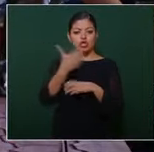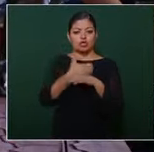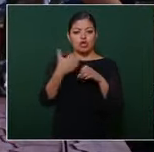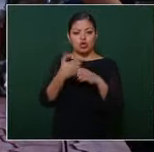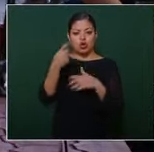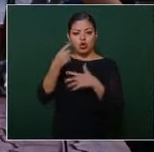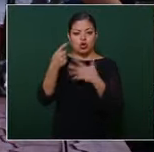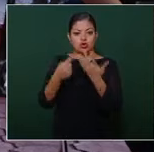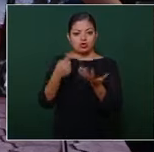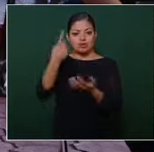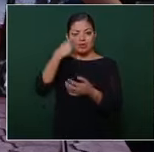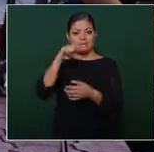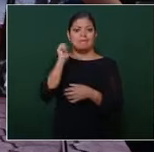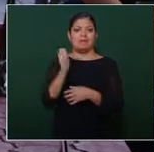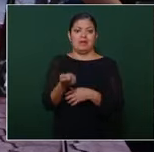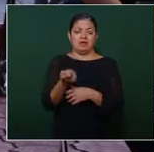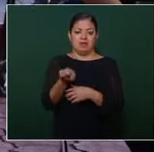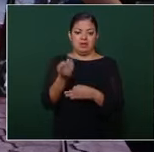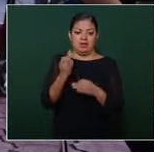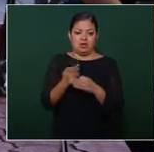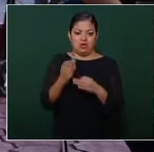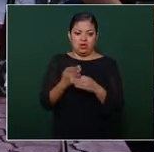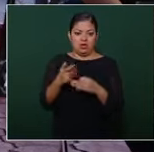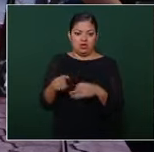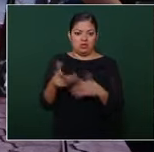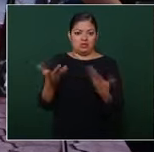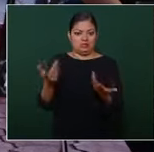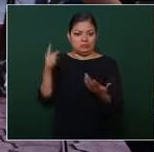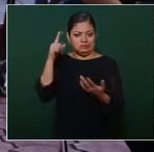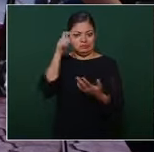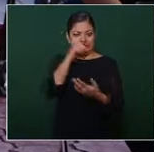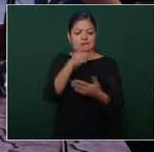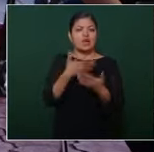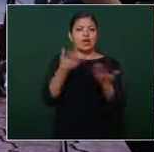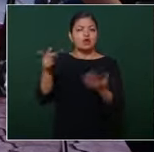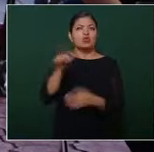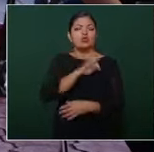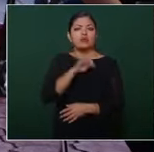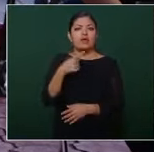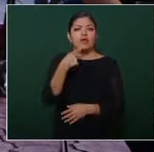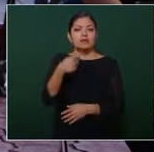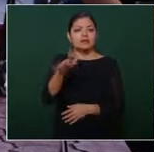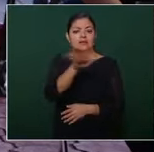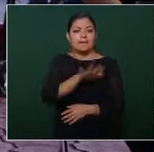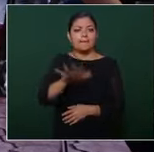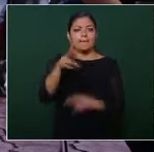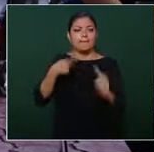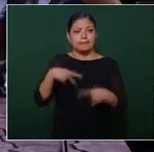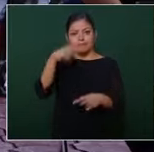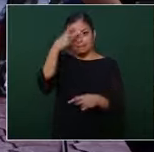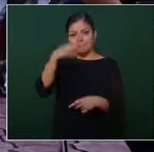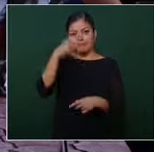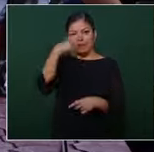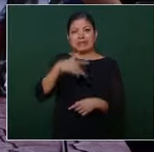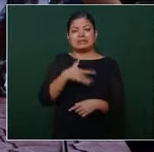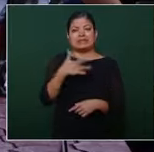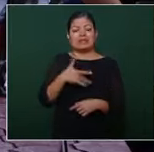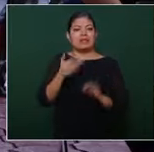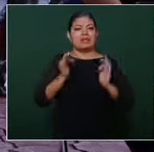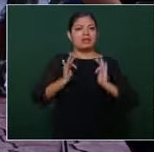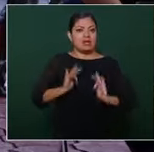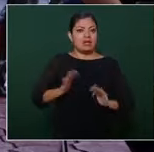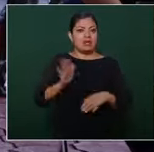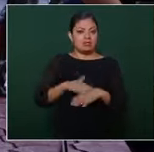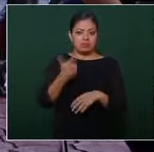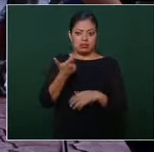pues hacer frente a este pues a este tema ¿qué le puede decir a los mexicanos para que se sientan tranquilos ante pues